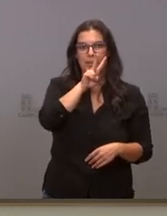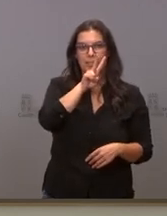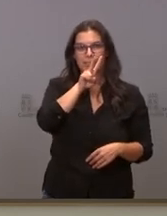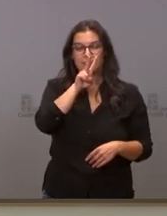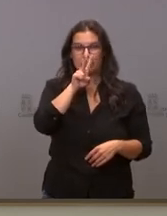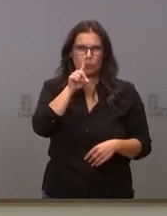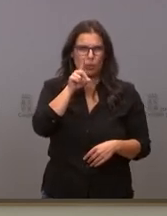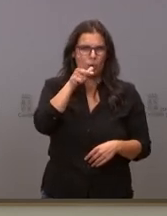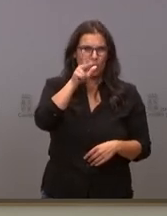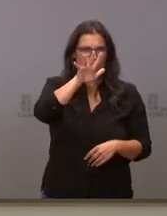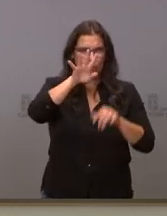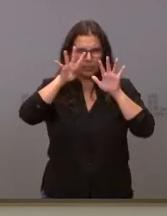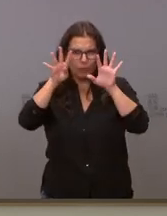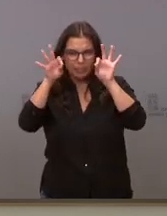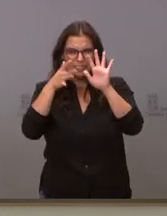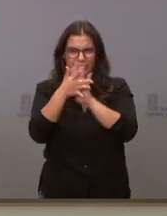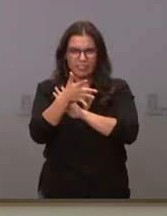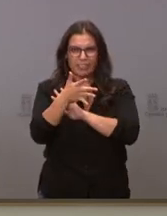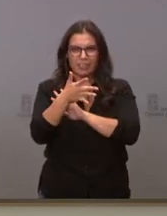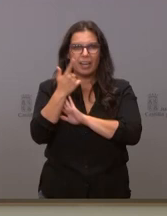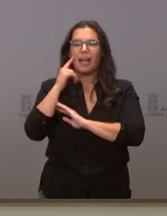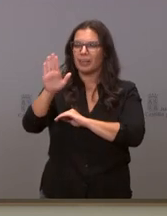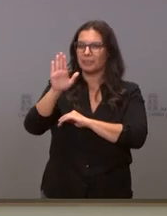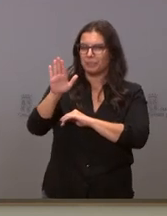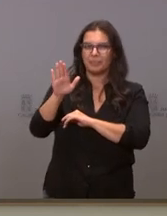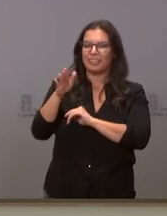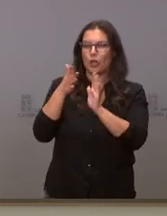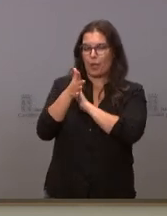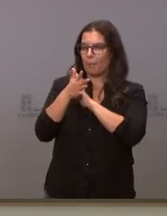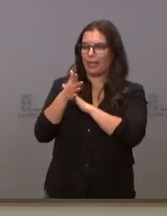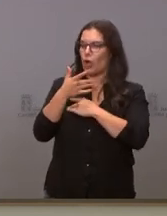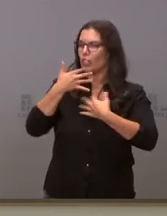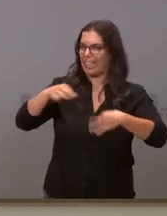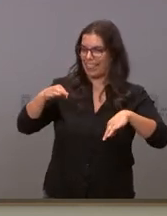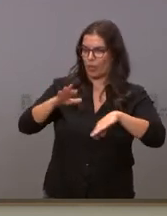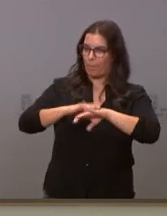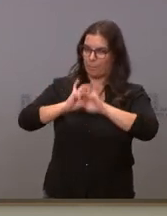aclarado por lo menos es decir no se preocupe se lo vamos a pasar por escrito para que se aclare bien vale